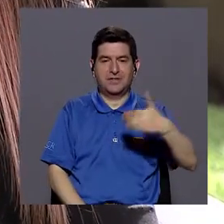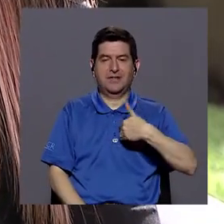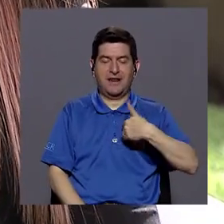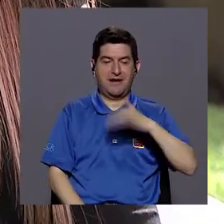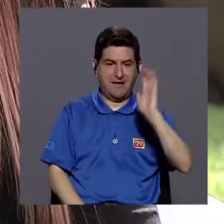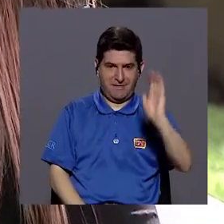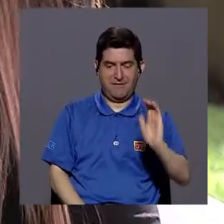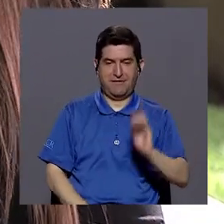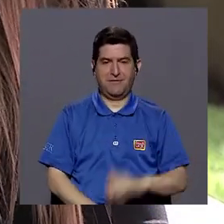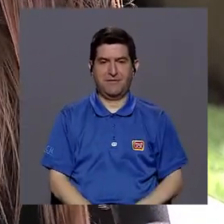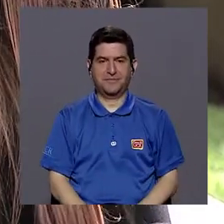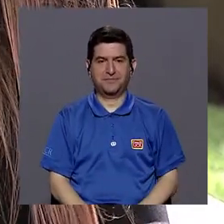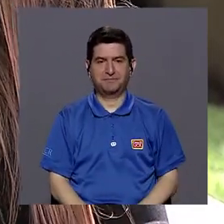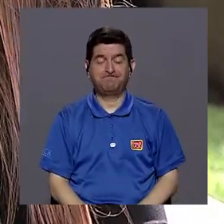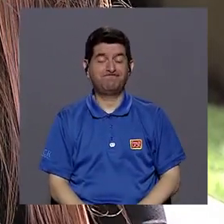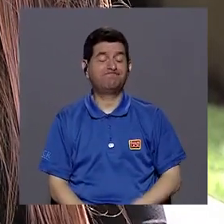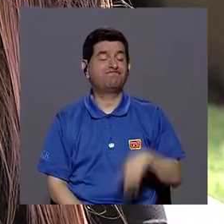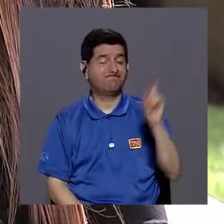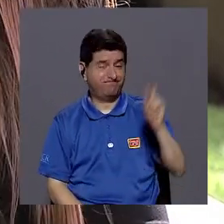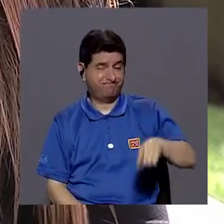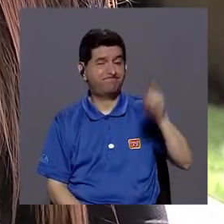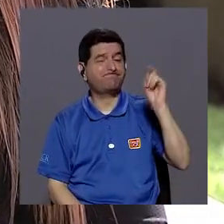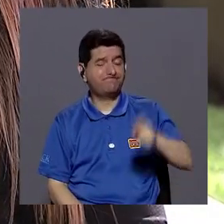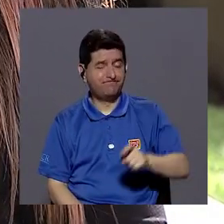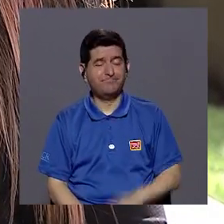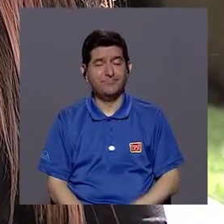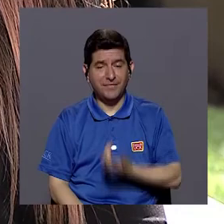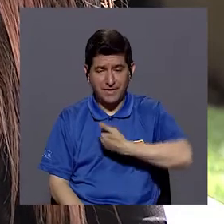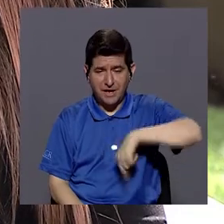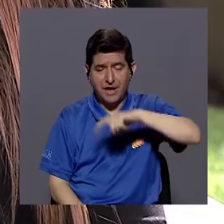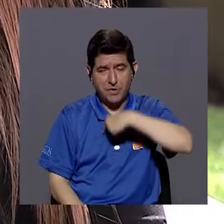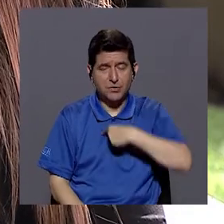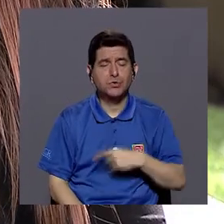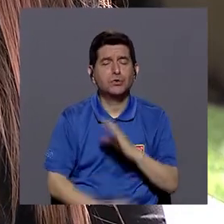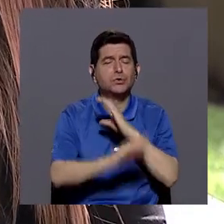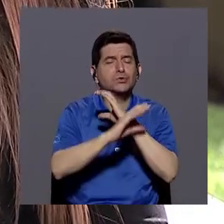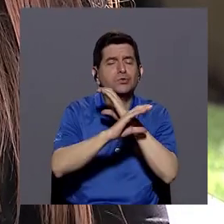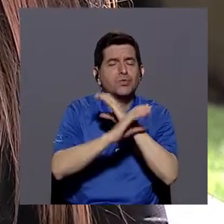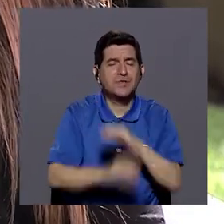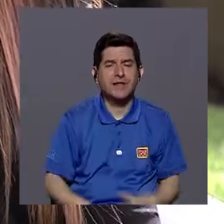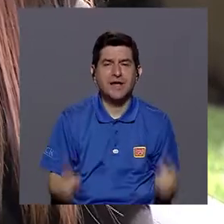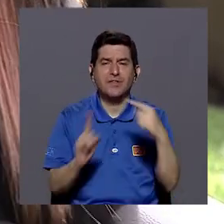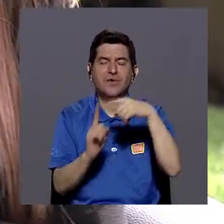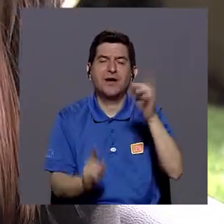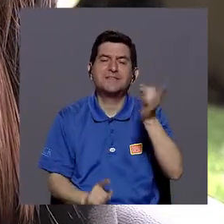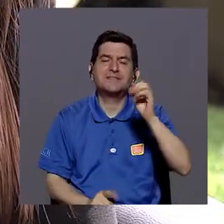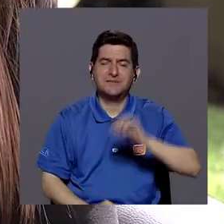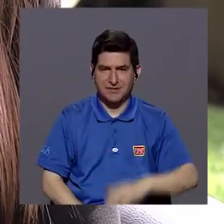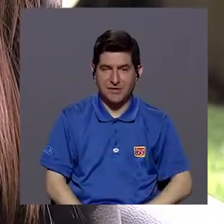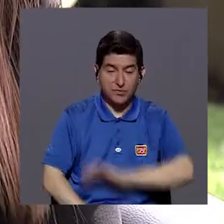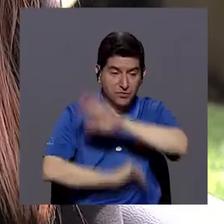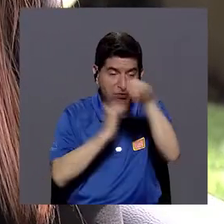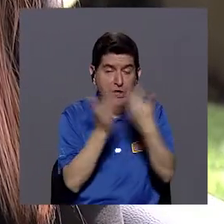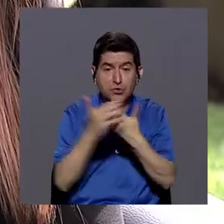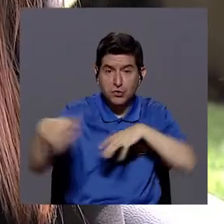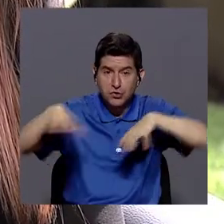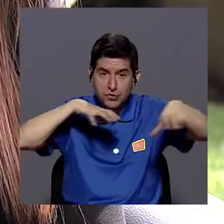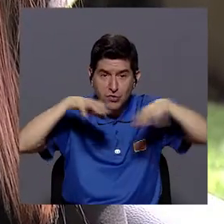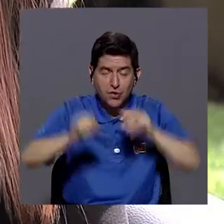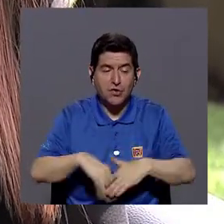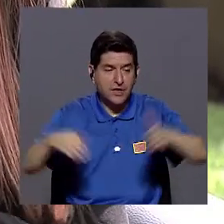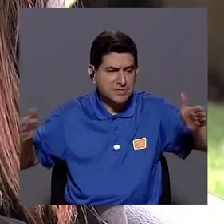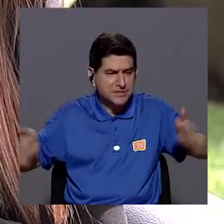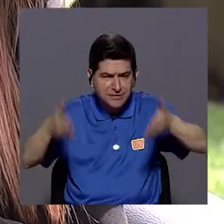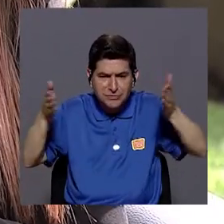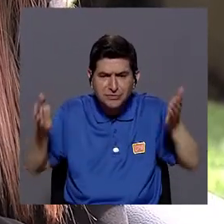que puede tener el niño o la niña. Entonces en ese sentido sí hay que tener pues como bastante cuidado de hasta qué punto todas estas actividades